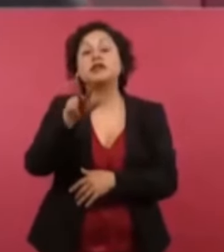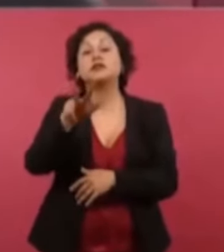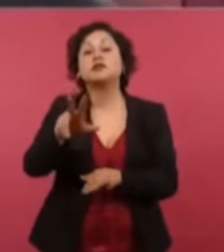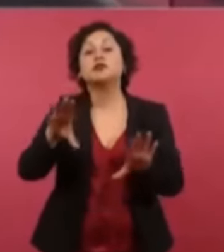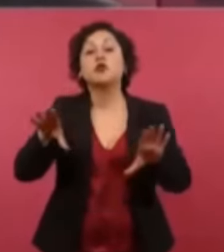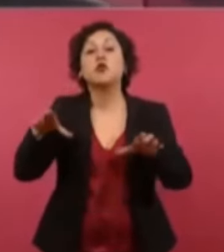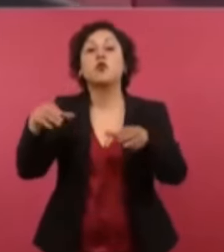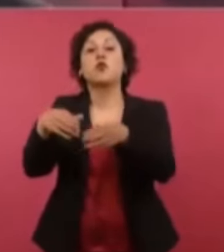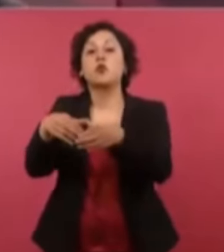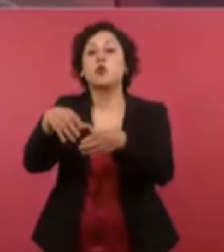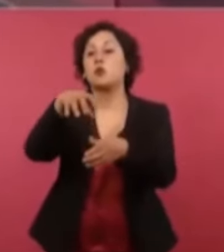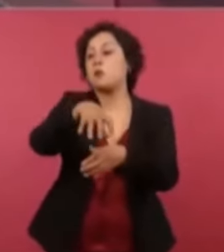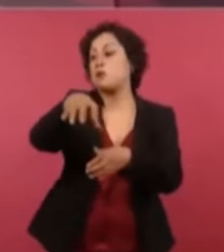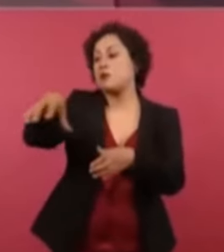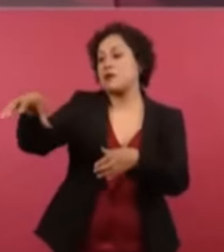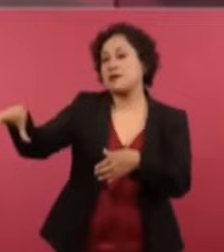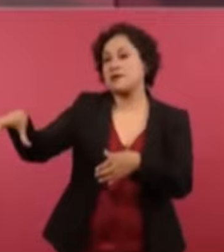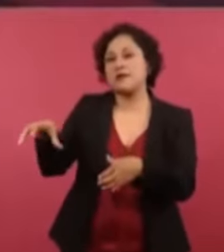costumbres, en la mayoría